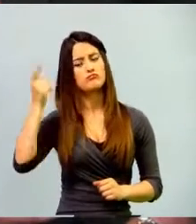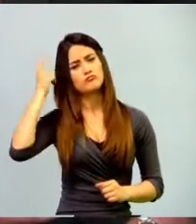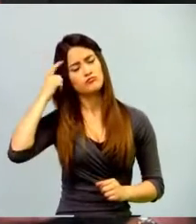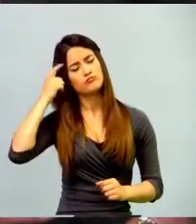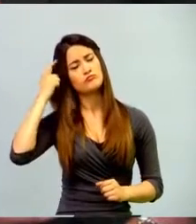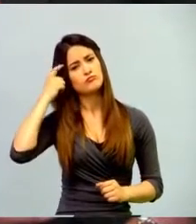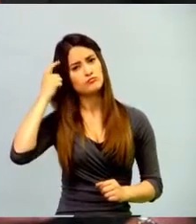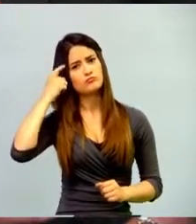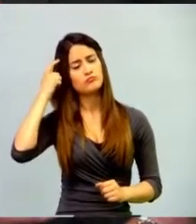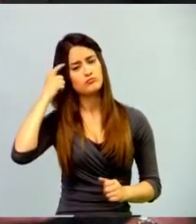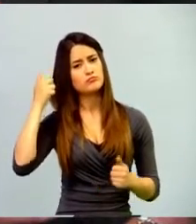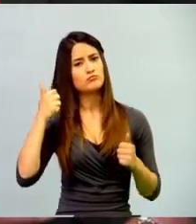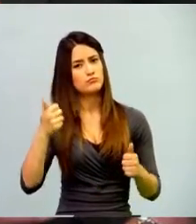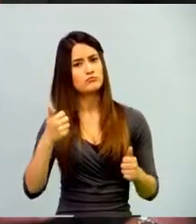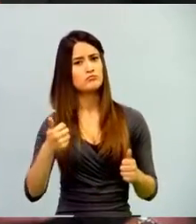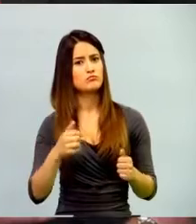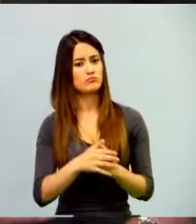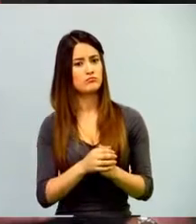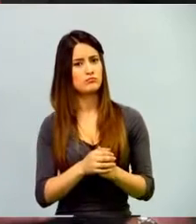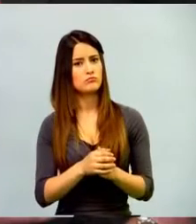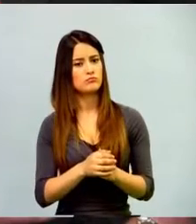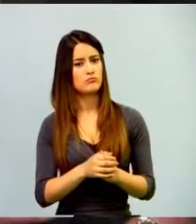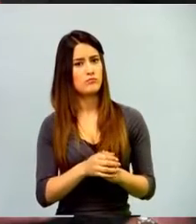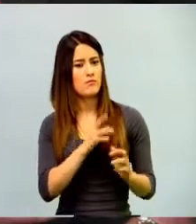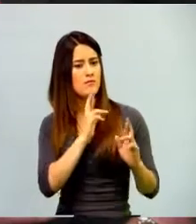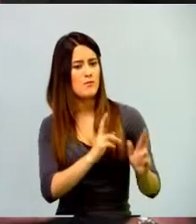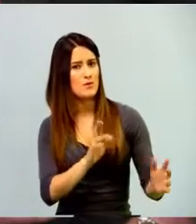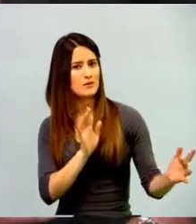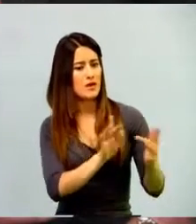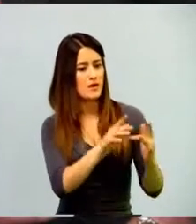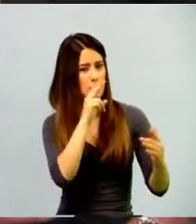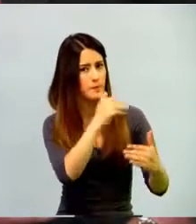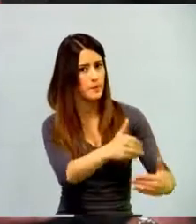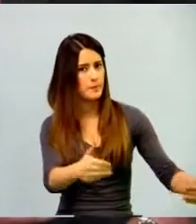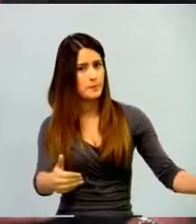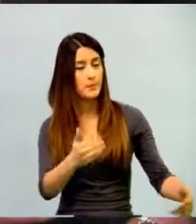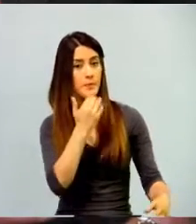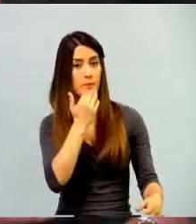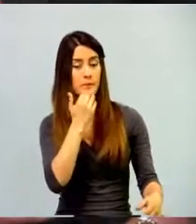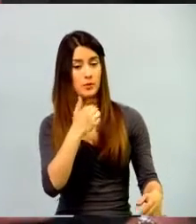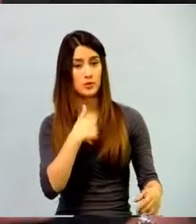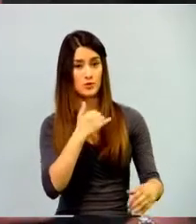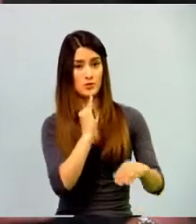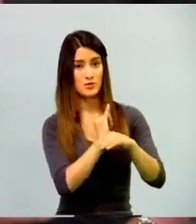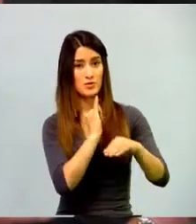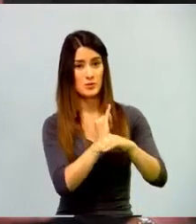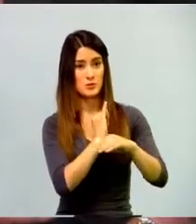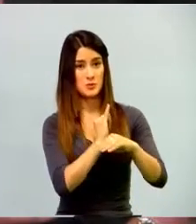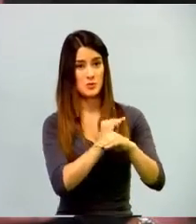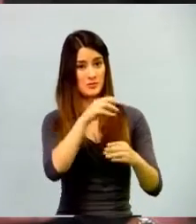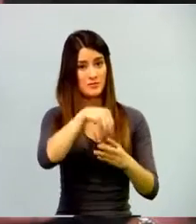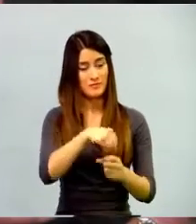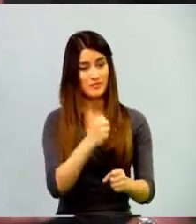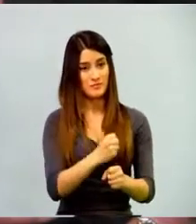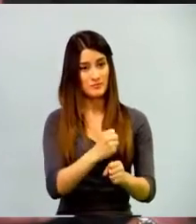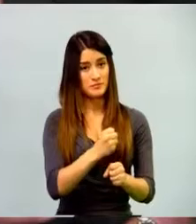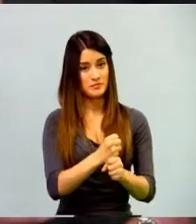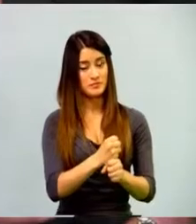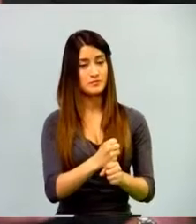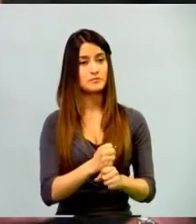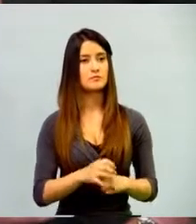Porque, por ejemplo, en la institución donde yo enseño, no se puede ser tradicional con el grado que tengo, que es un primerito.